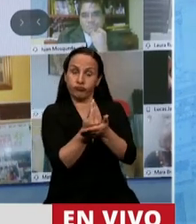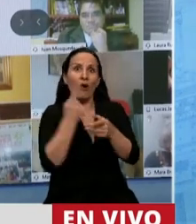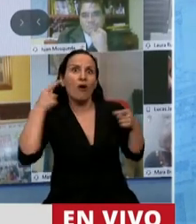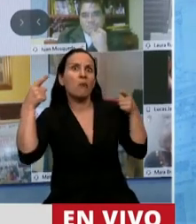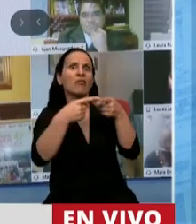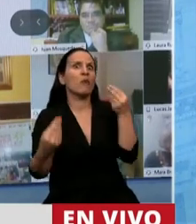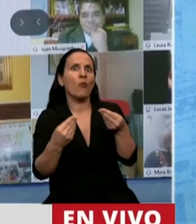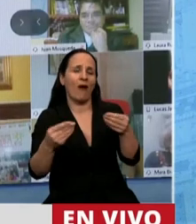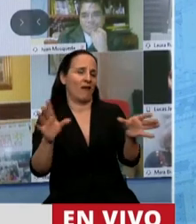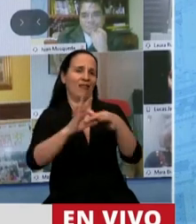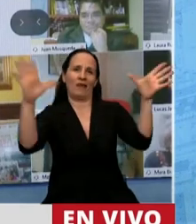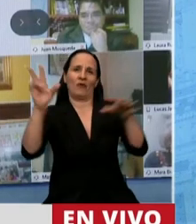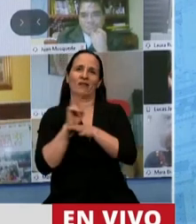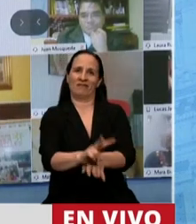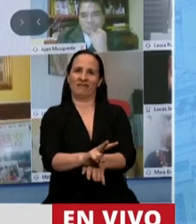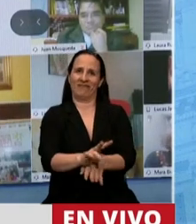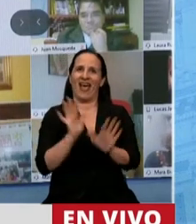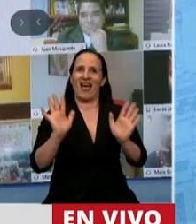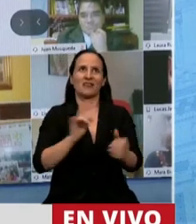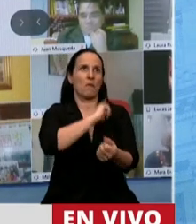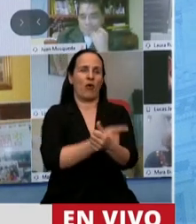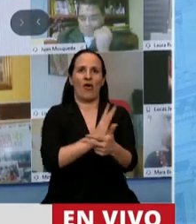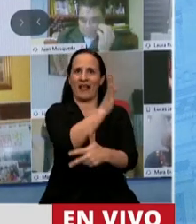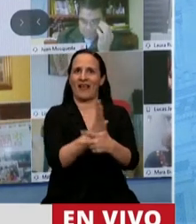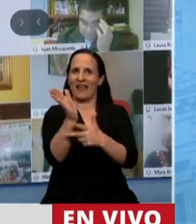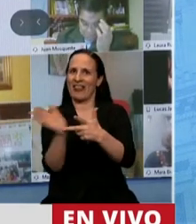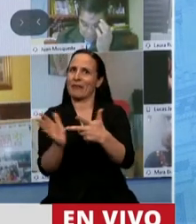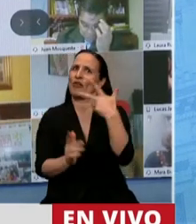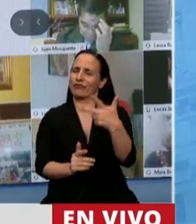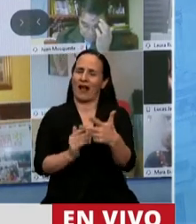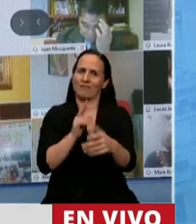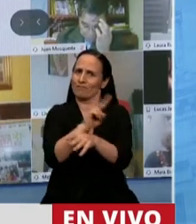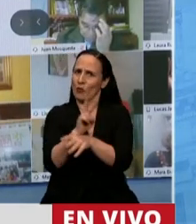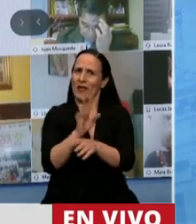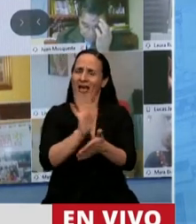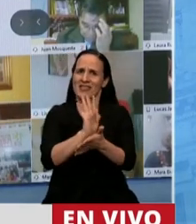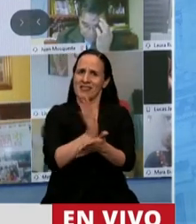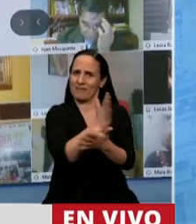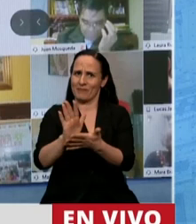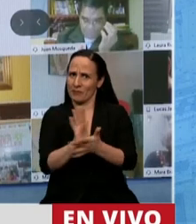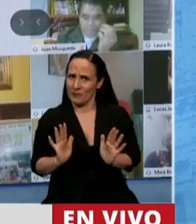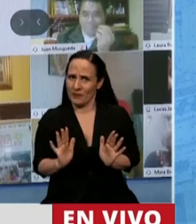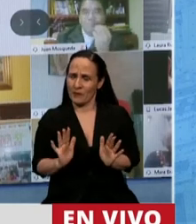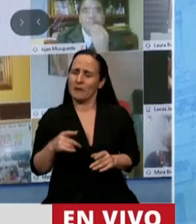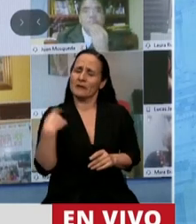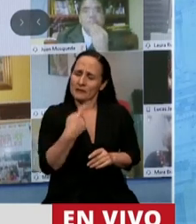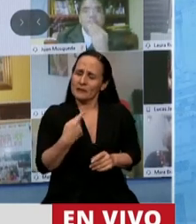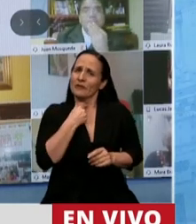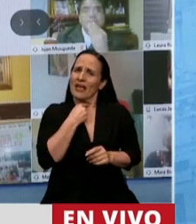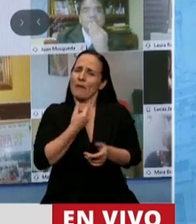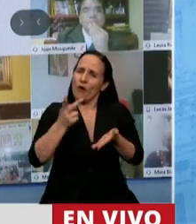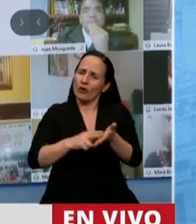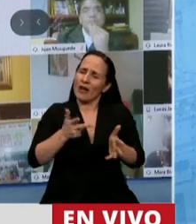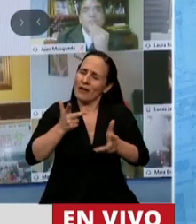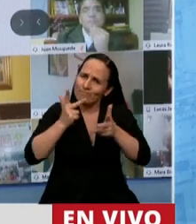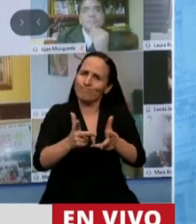democracia republicana. Creemos que el camino es efectivamente, queremos insistir una vez más, volver a la senda del